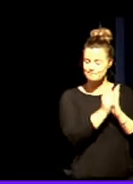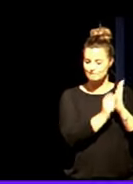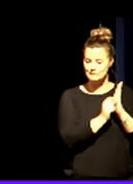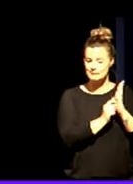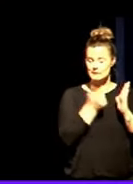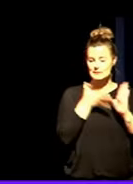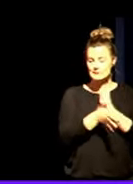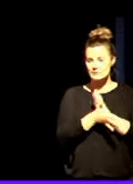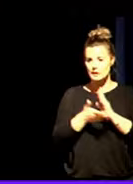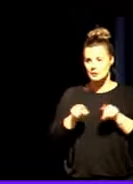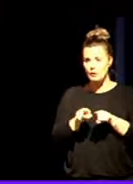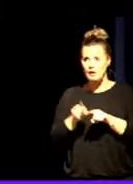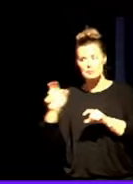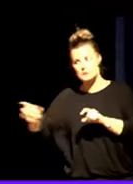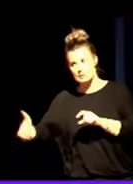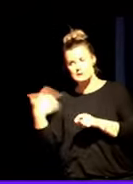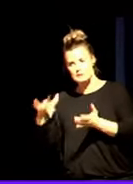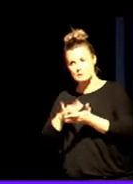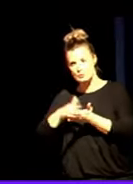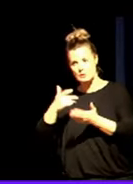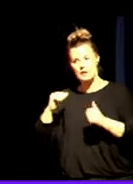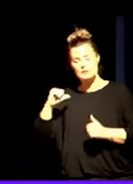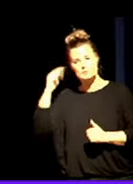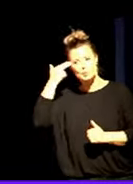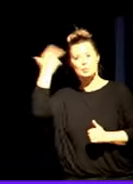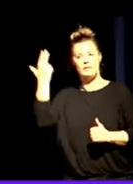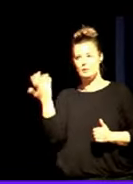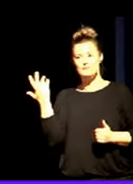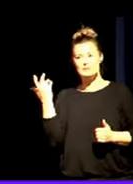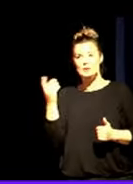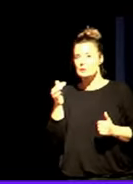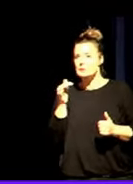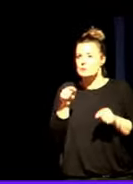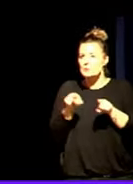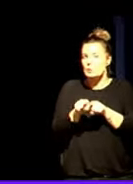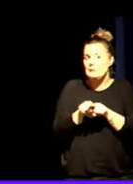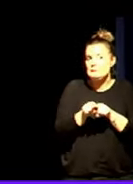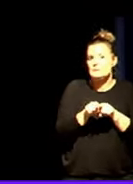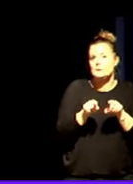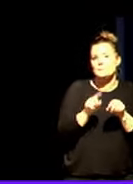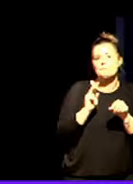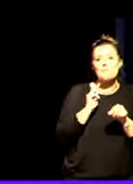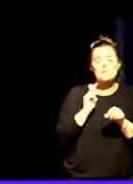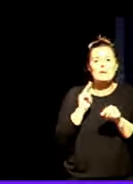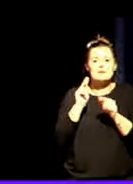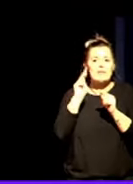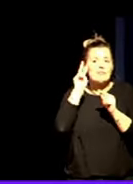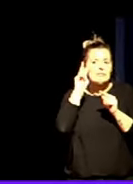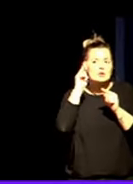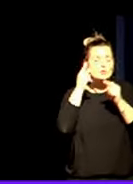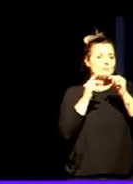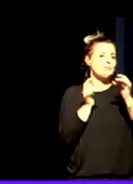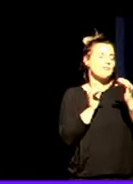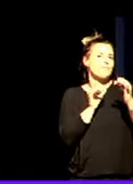suicidio. y es que afortunadamente no han perdido todavía la desconexión vital, todavía tienen razones, motivos para